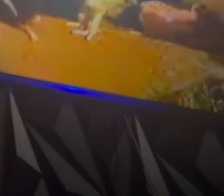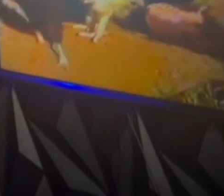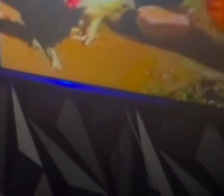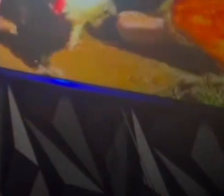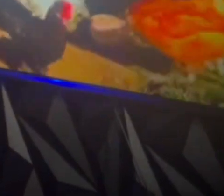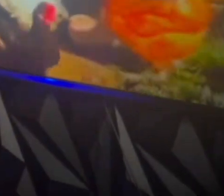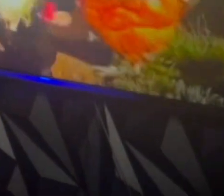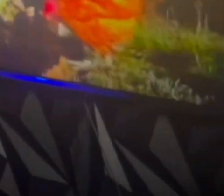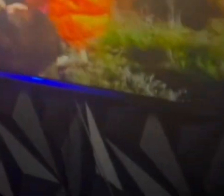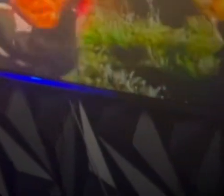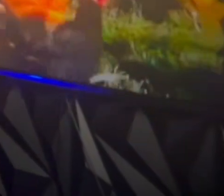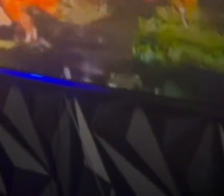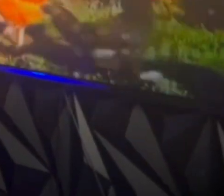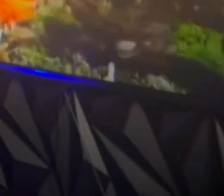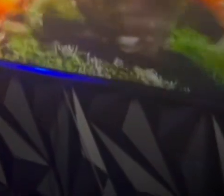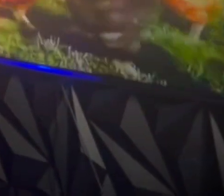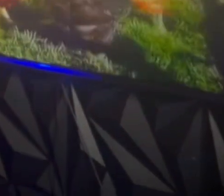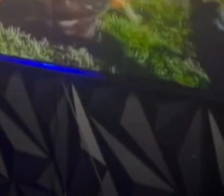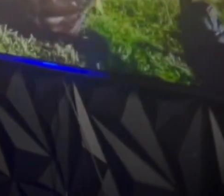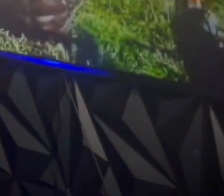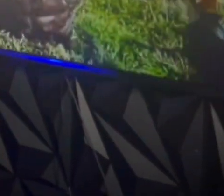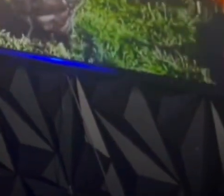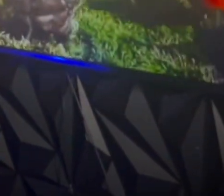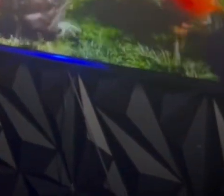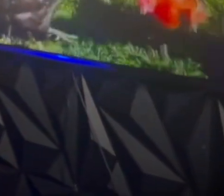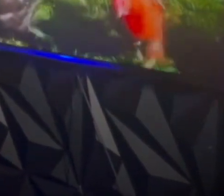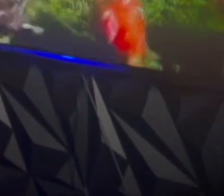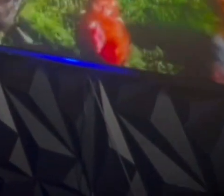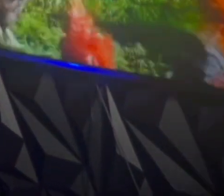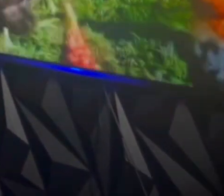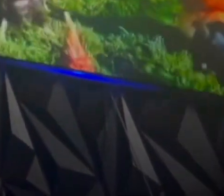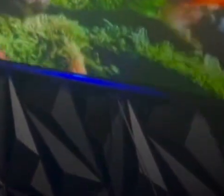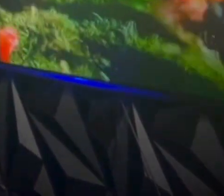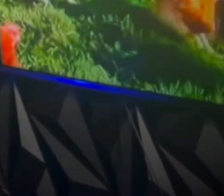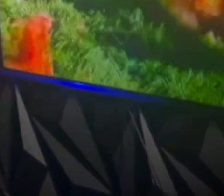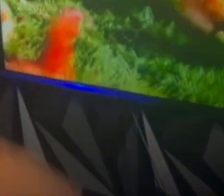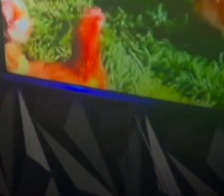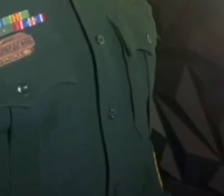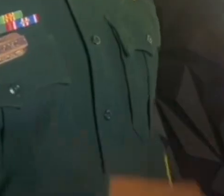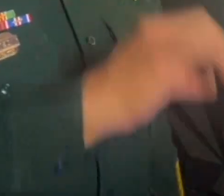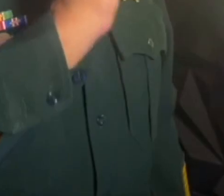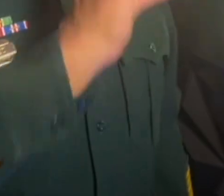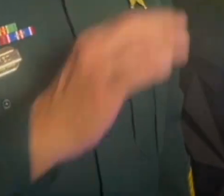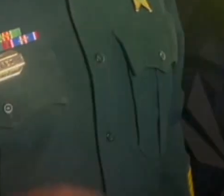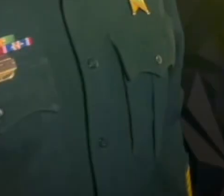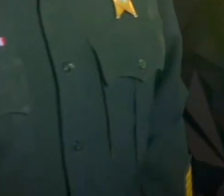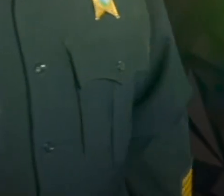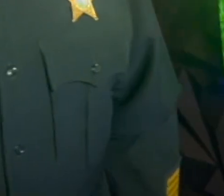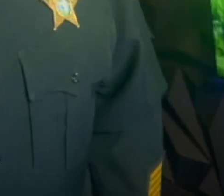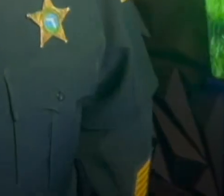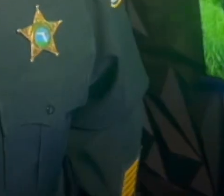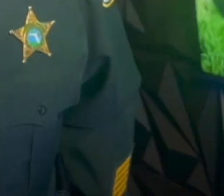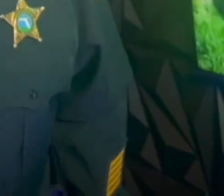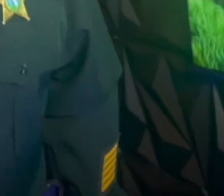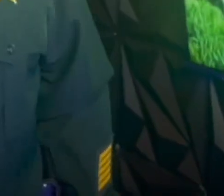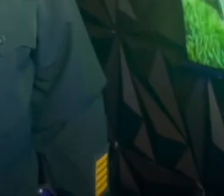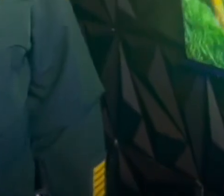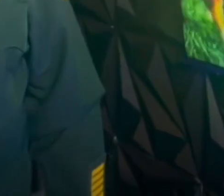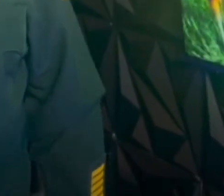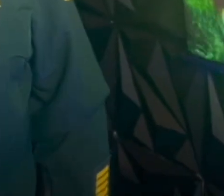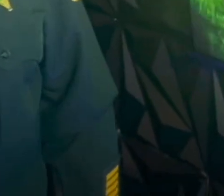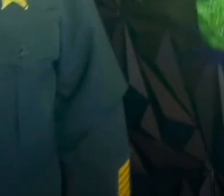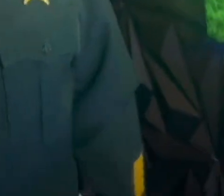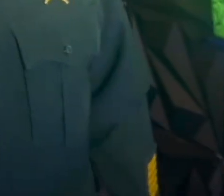Ella llama a la hermana, la despierta. Mira, mira, mira a Walter lo que le hace a la gallina. La hermana viene corriendo. Le sacan un video a Walter.